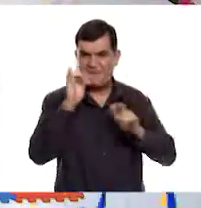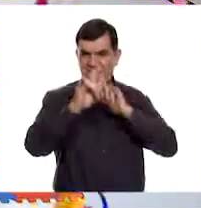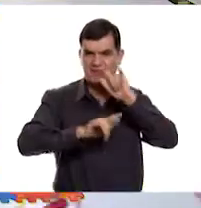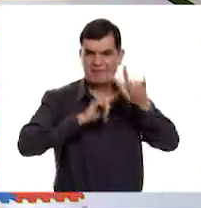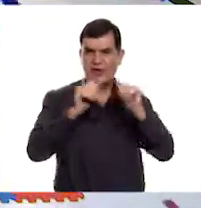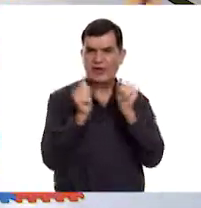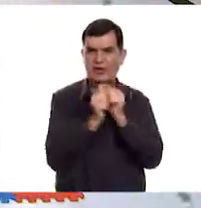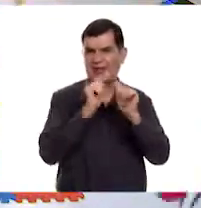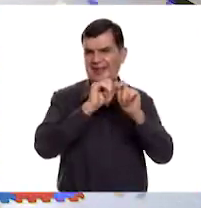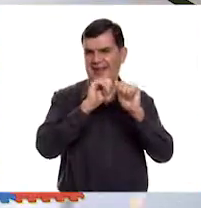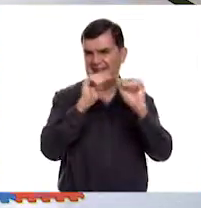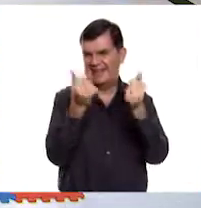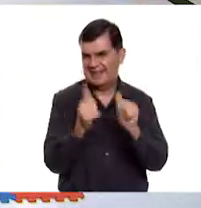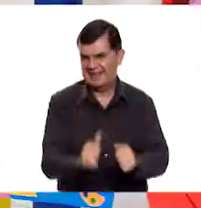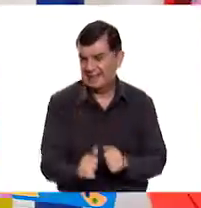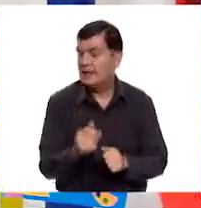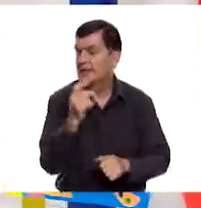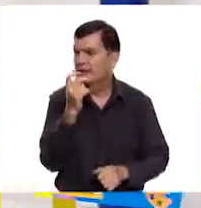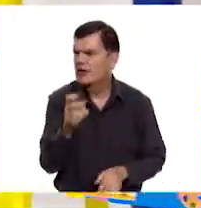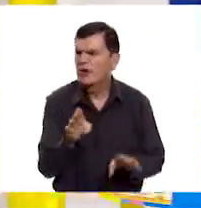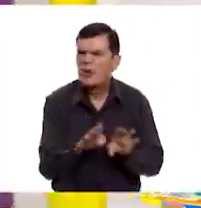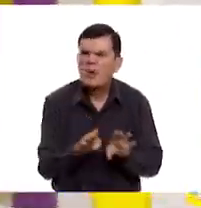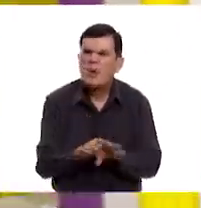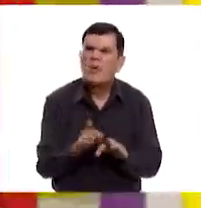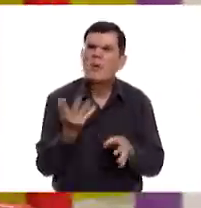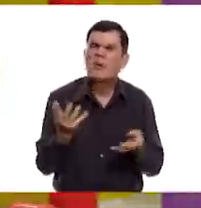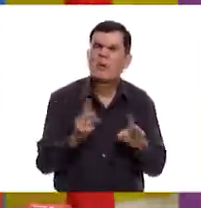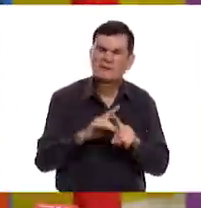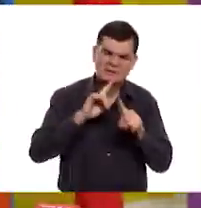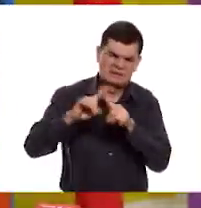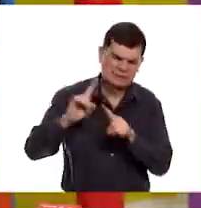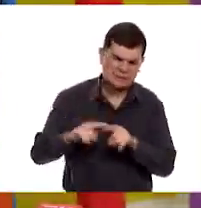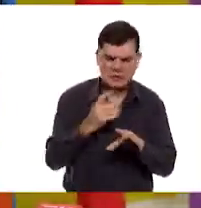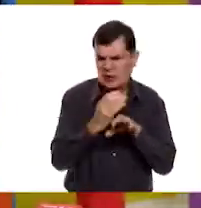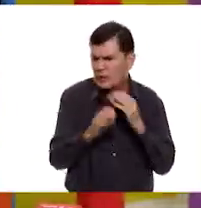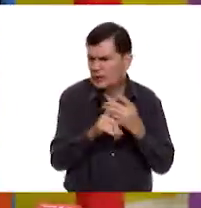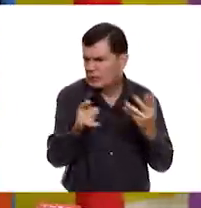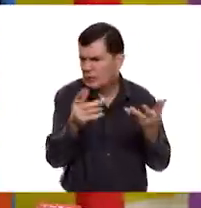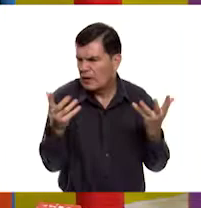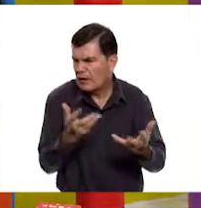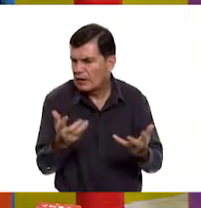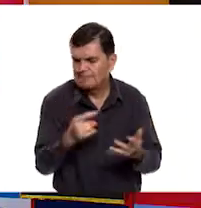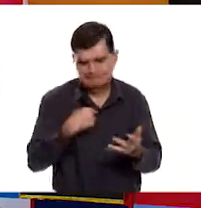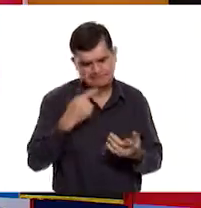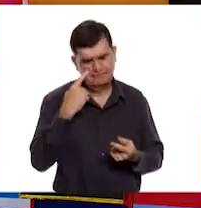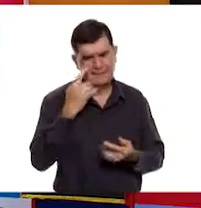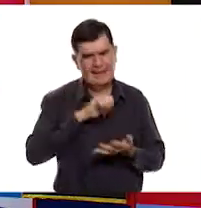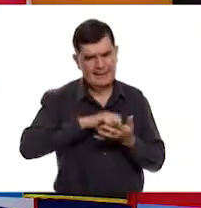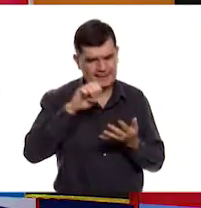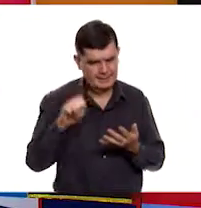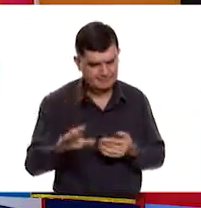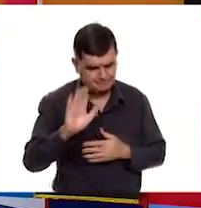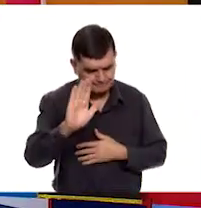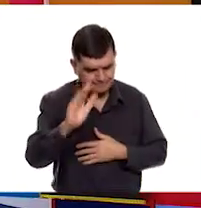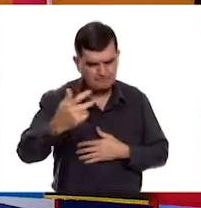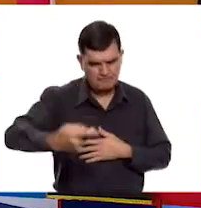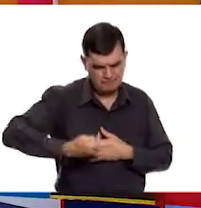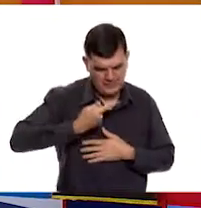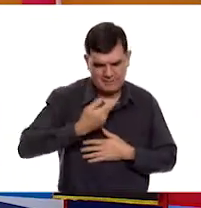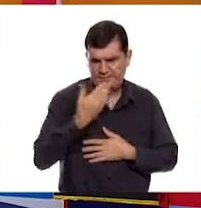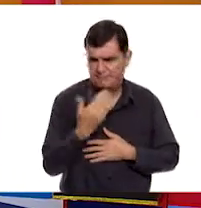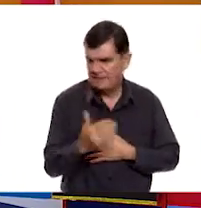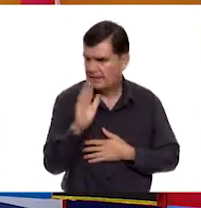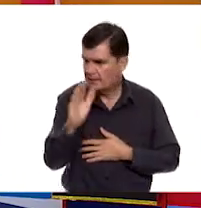del arte. Me encanta la idea. Pero a ver, ¿cómo una feria? En la feria hay muchas cosas que hacer. ¿Qué vamos a hacer aquí? Pues mira, qué bueno que lo preguntas para